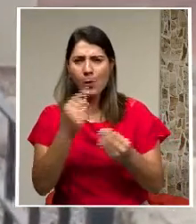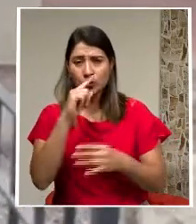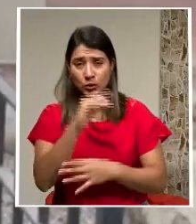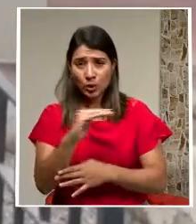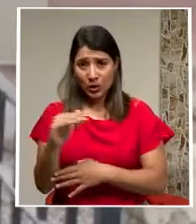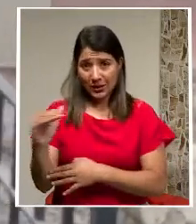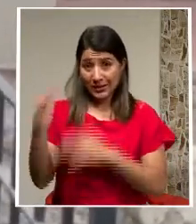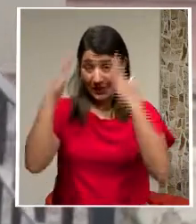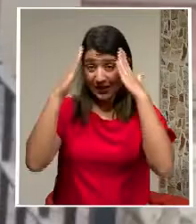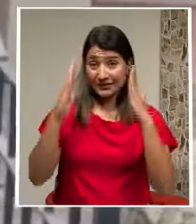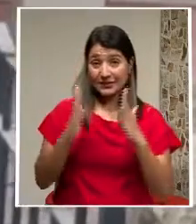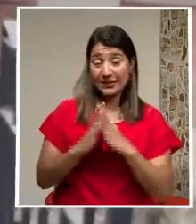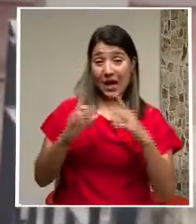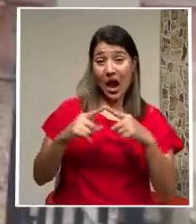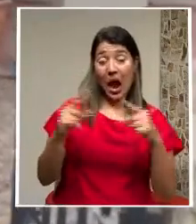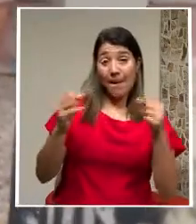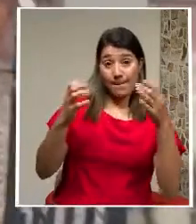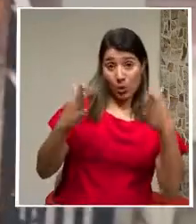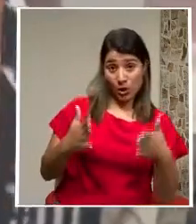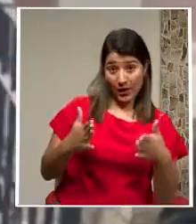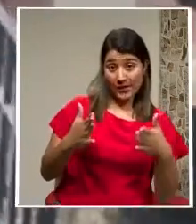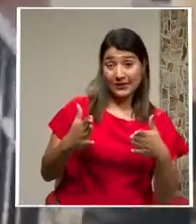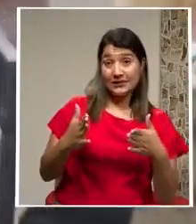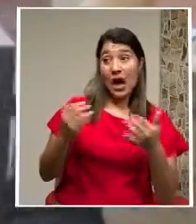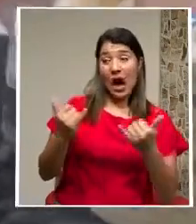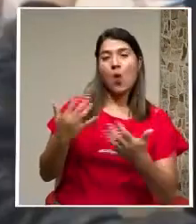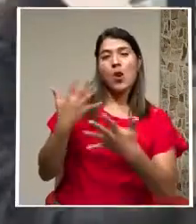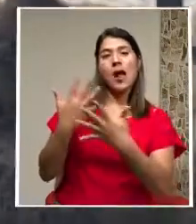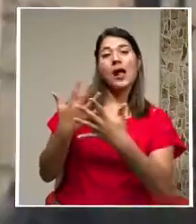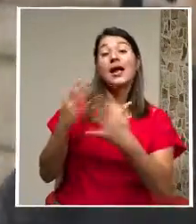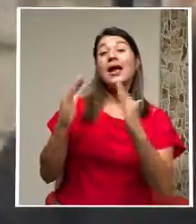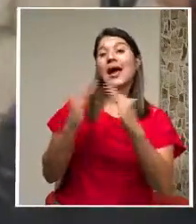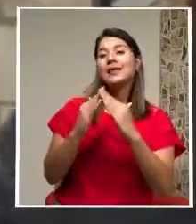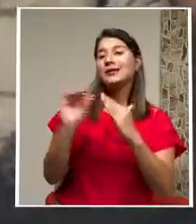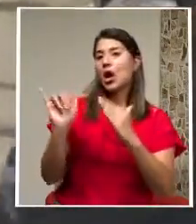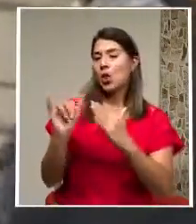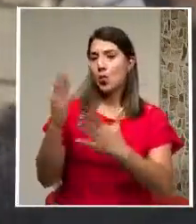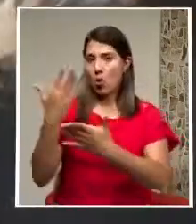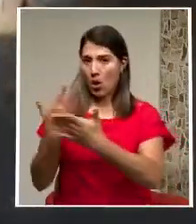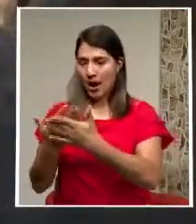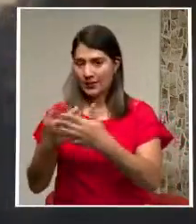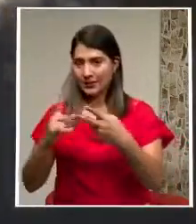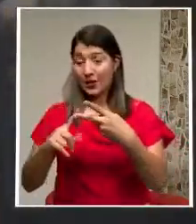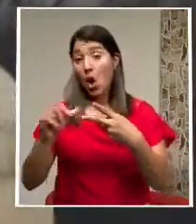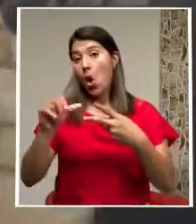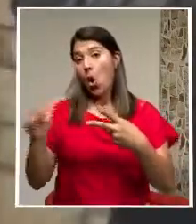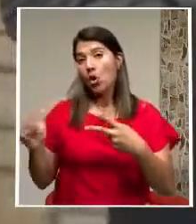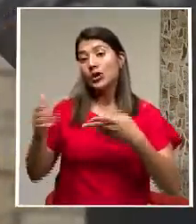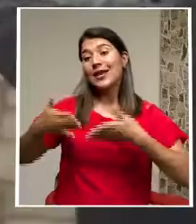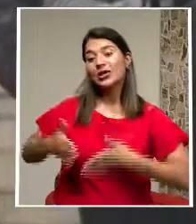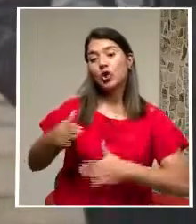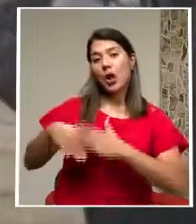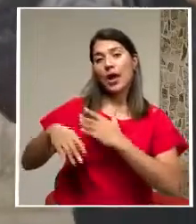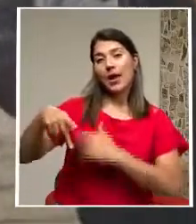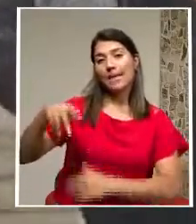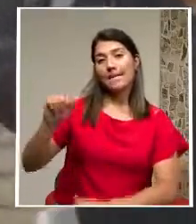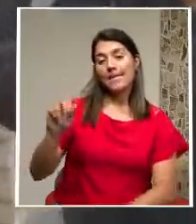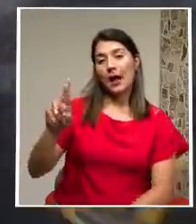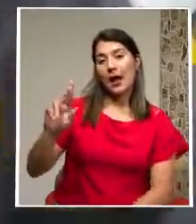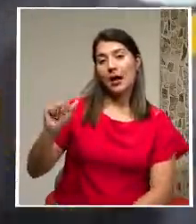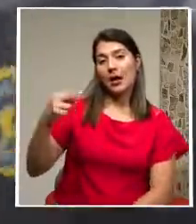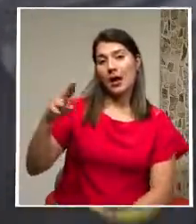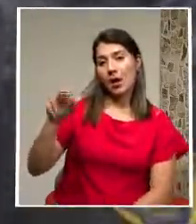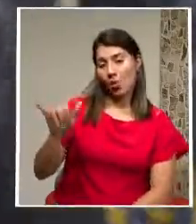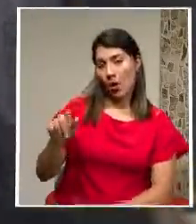Son la japonesa Kosaka Kumiko En prisión domiciliaria Y Asunción Martínez Nacida en Paraguay También la representante